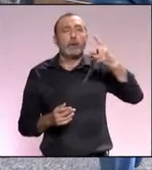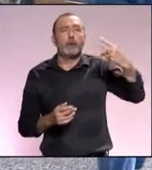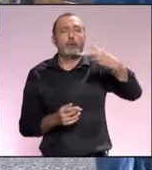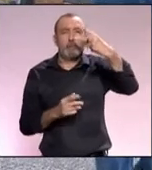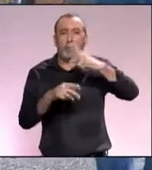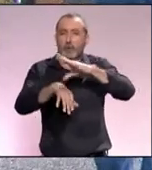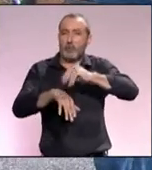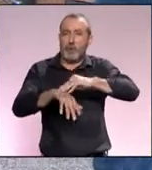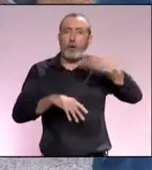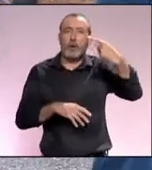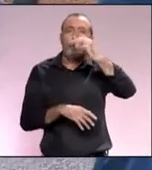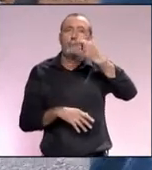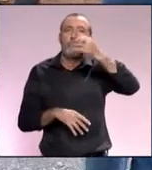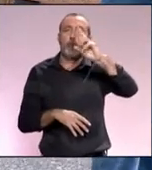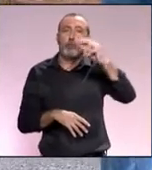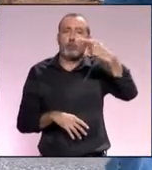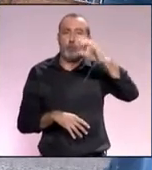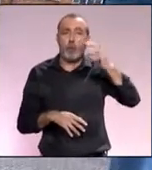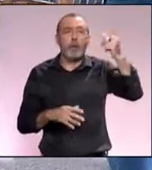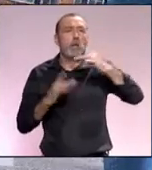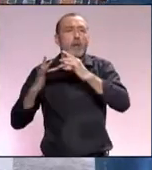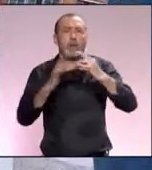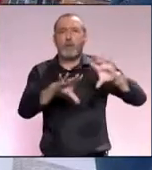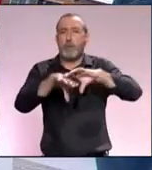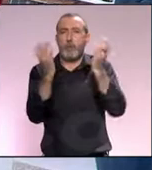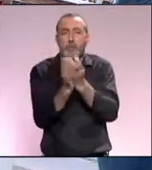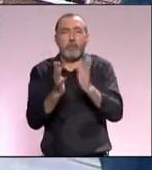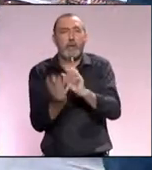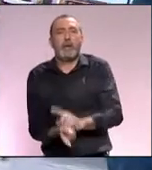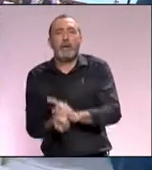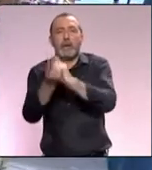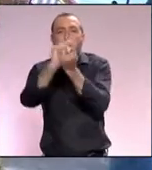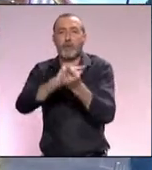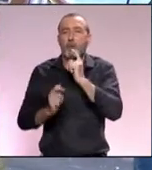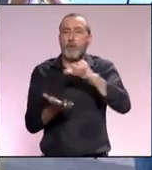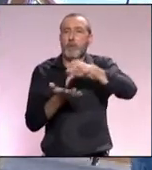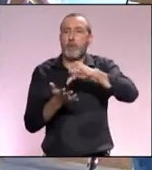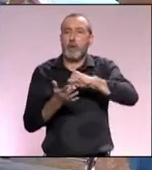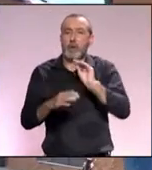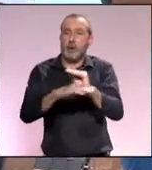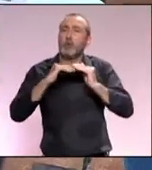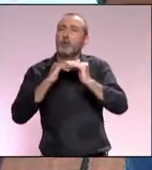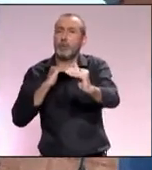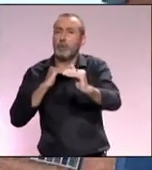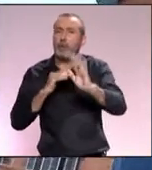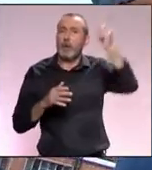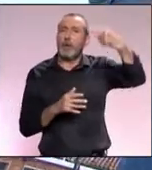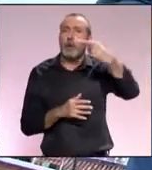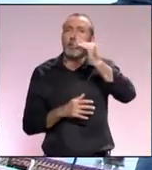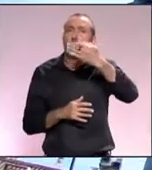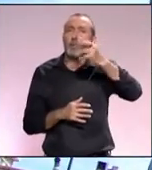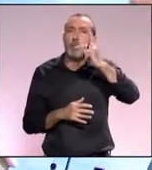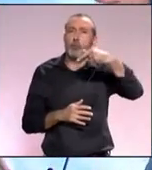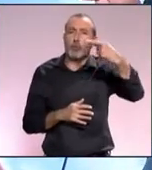más importante de Suecia y líder mundial en la transformación hacia modelos de ciudades sostenibles. ¿Pero qué es lo que hace a